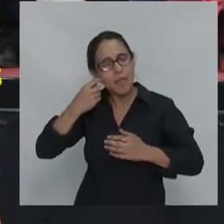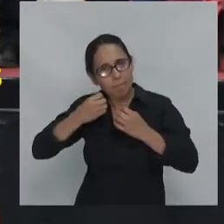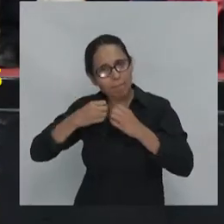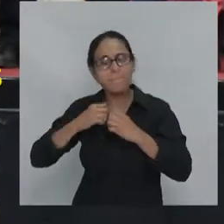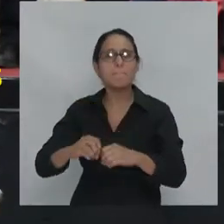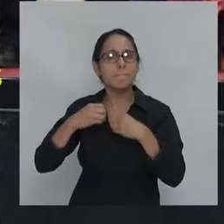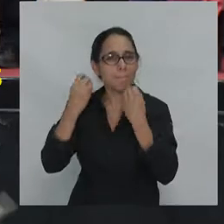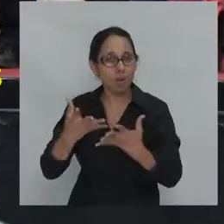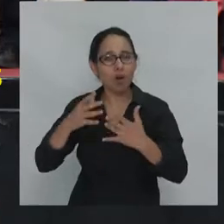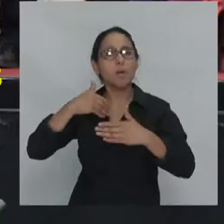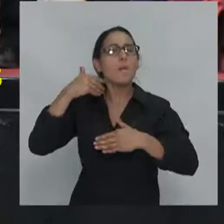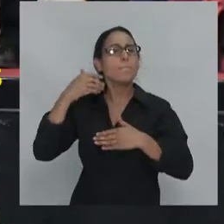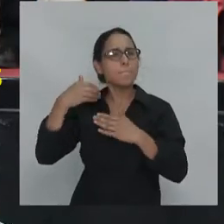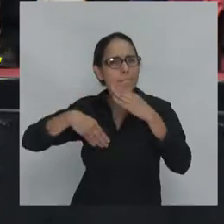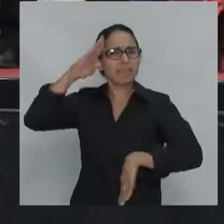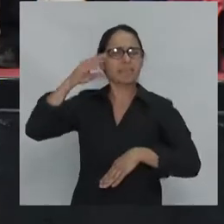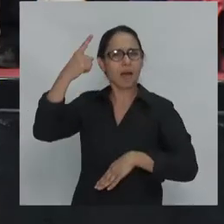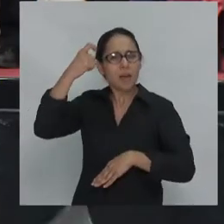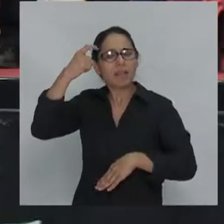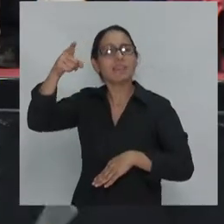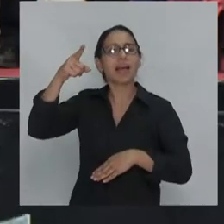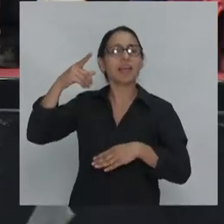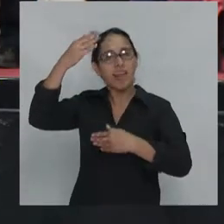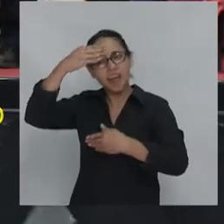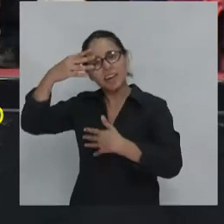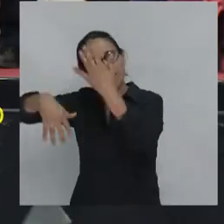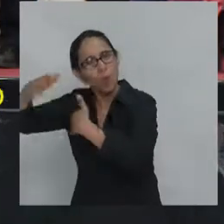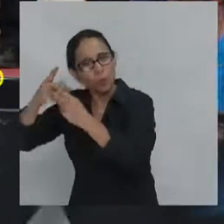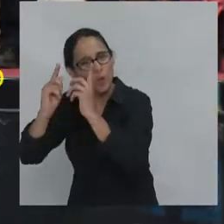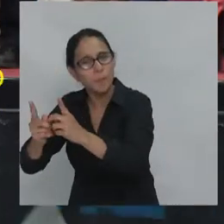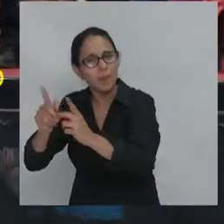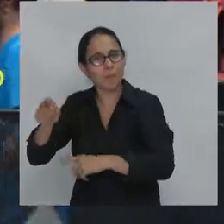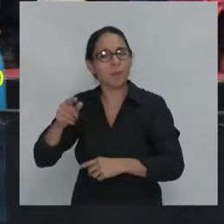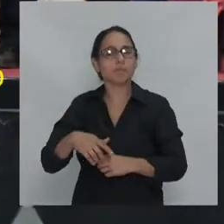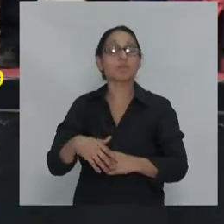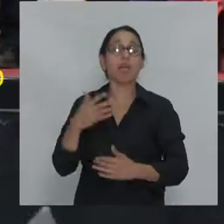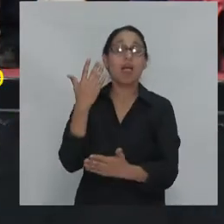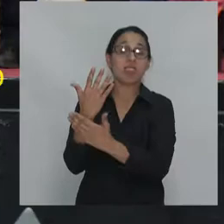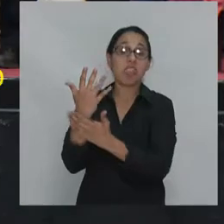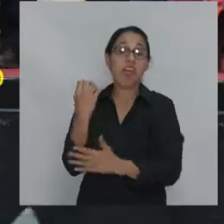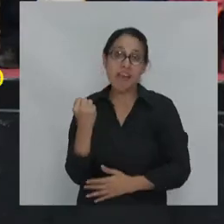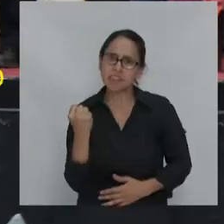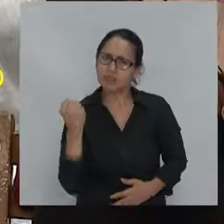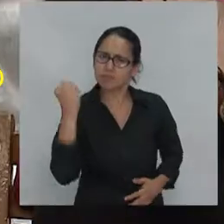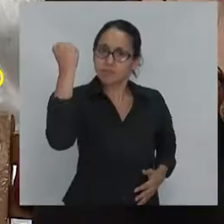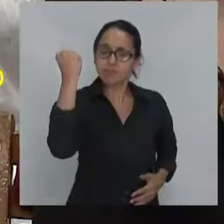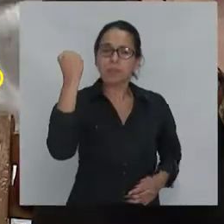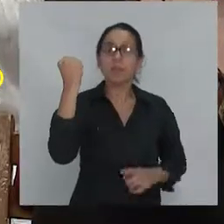ocurrido que la extrema derecha ha aprendido